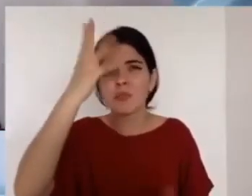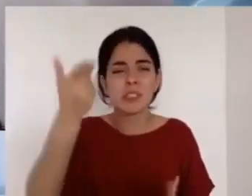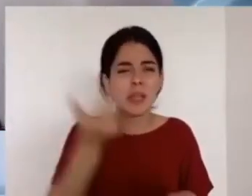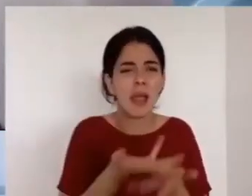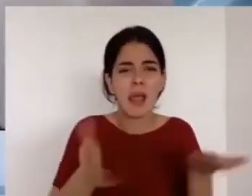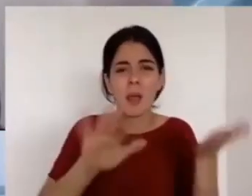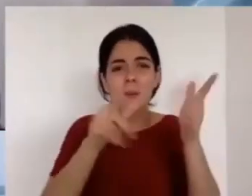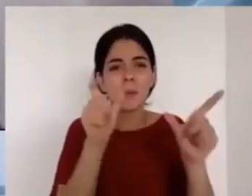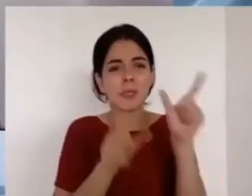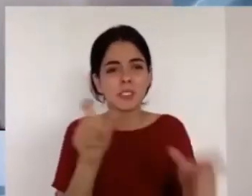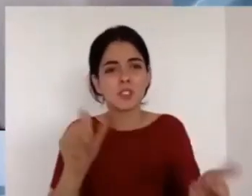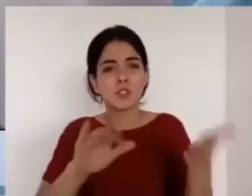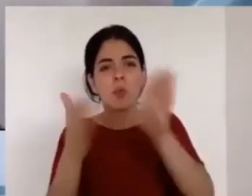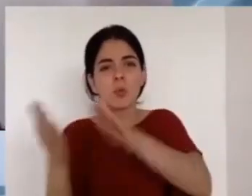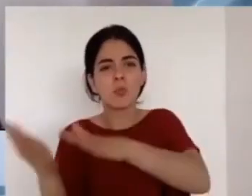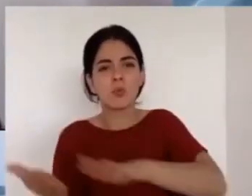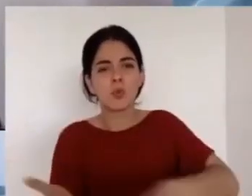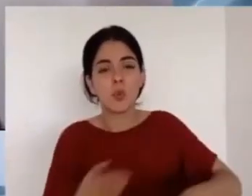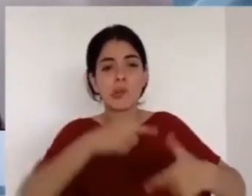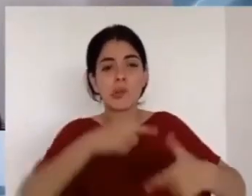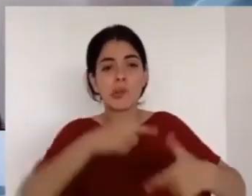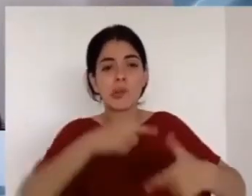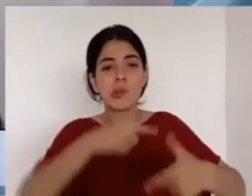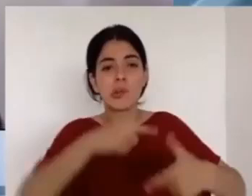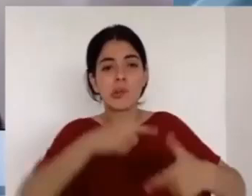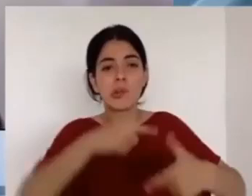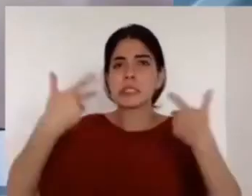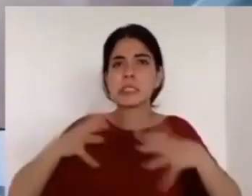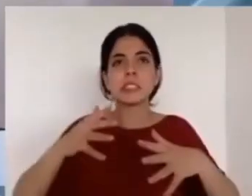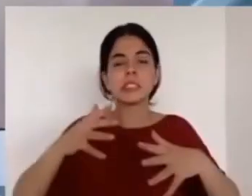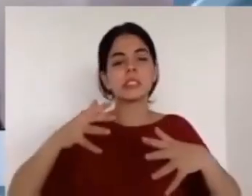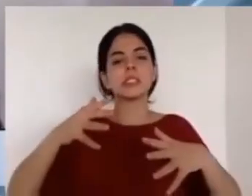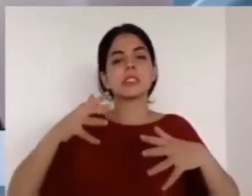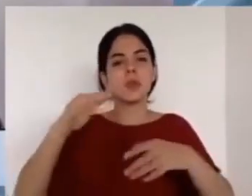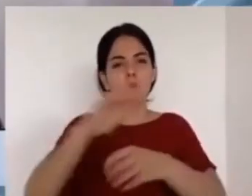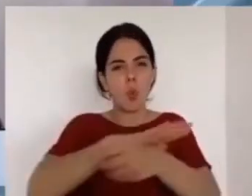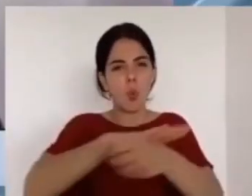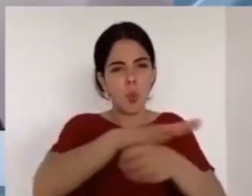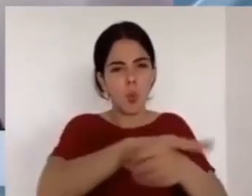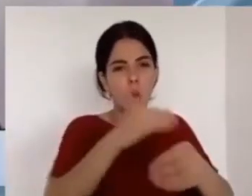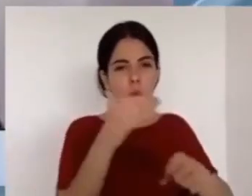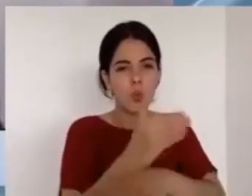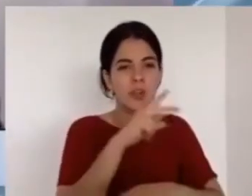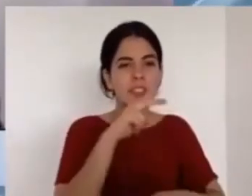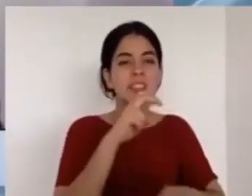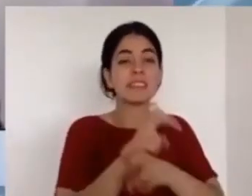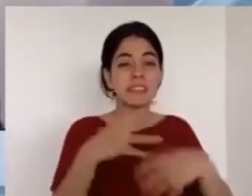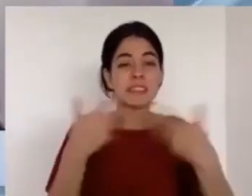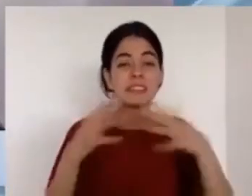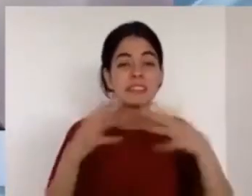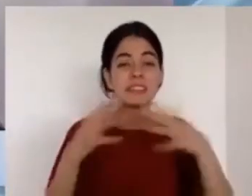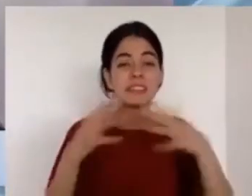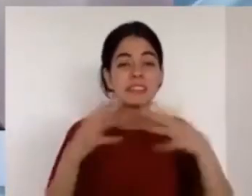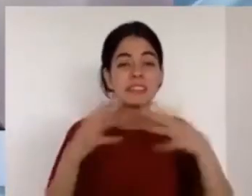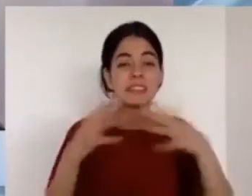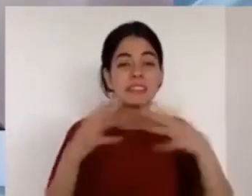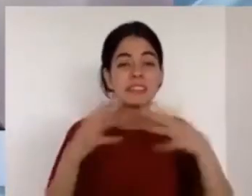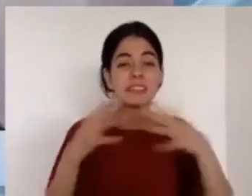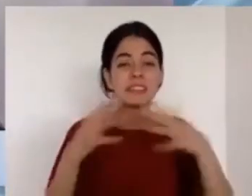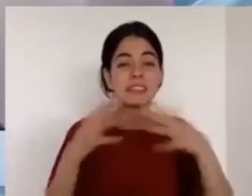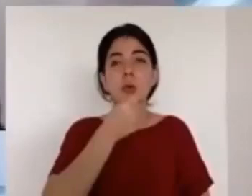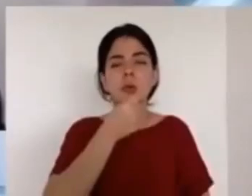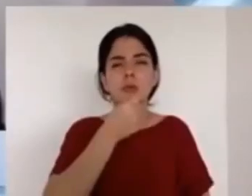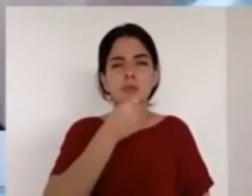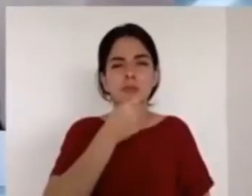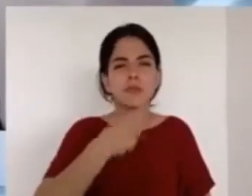tragedia por toda parte pero nosotros nosotros tenemos la mirada en